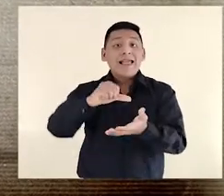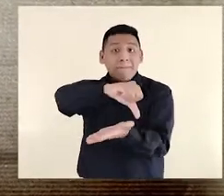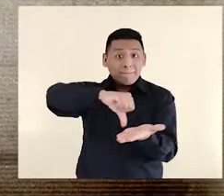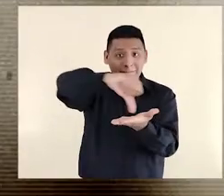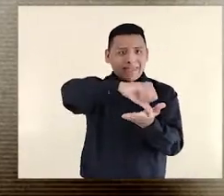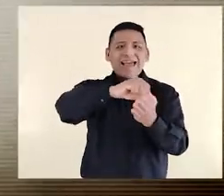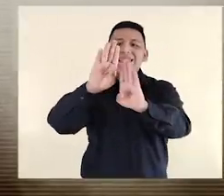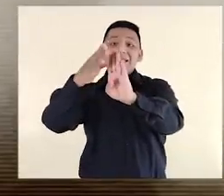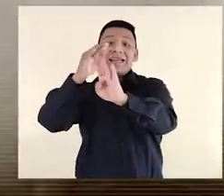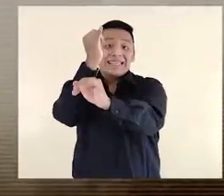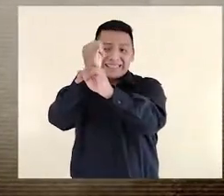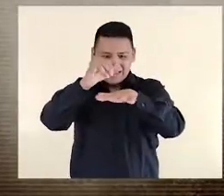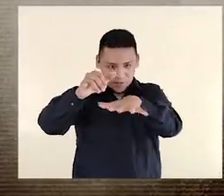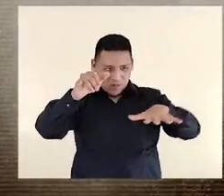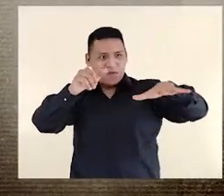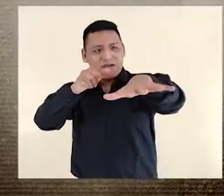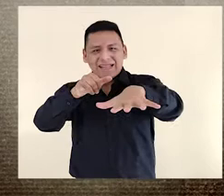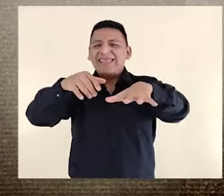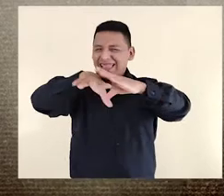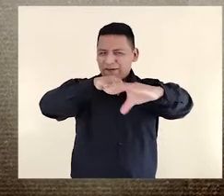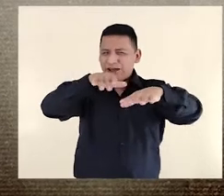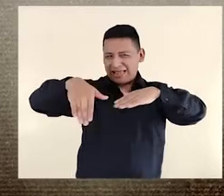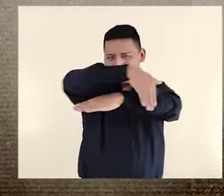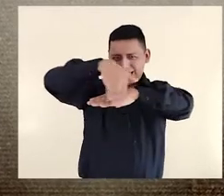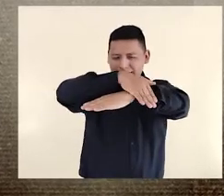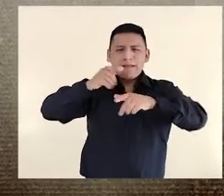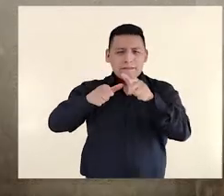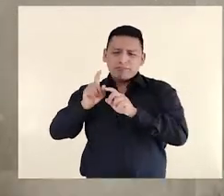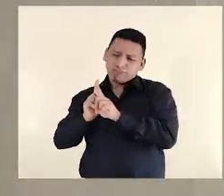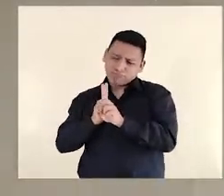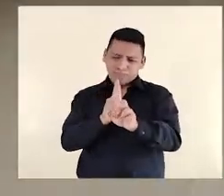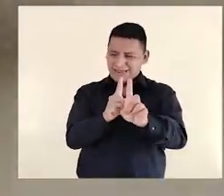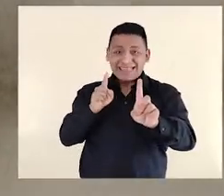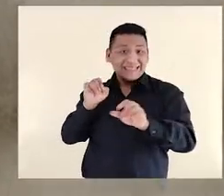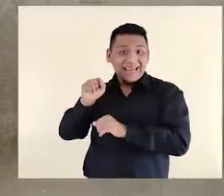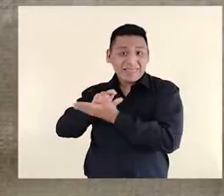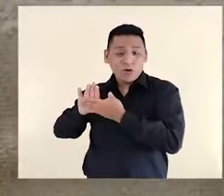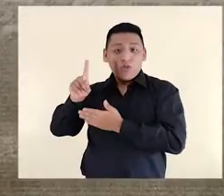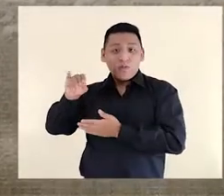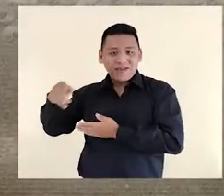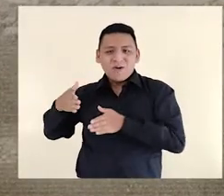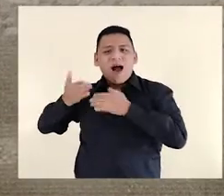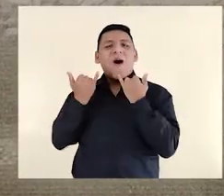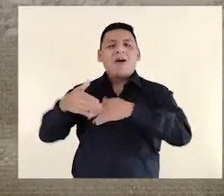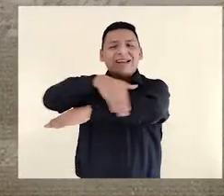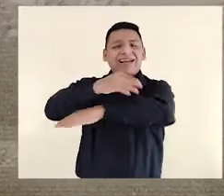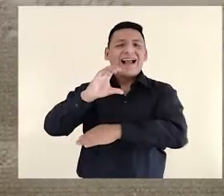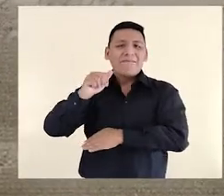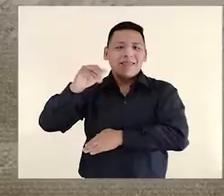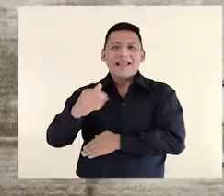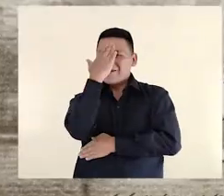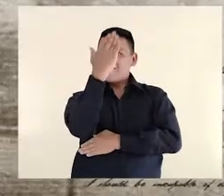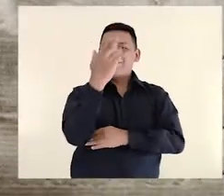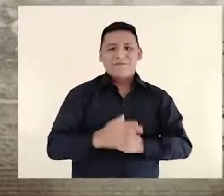viene a ser el atrio de la iglesia, que se retira de la calle para que al que viniese en línea recta desde Santo Domingo por el actual girón Camaná la